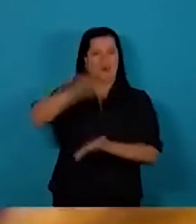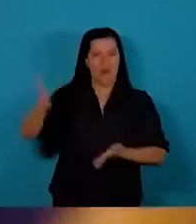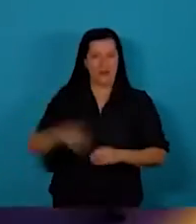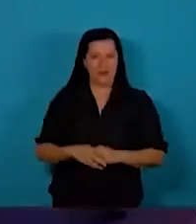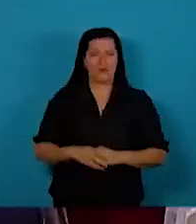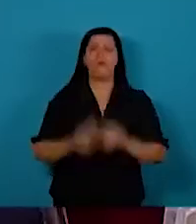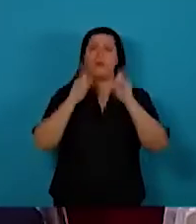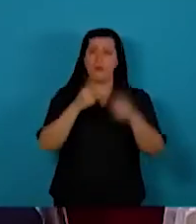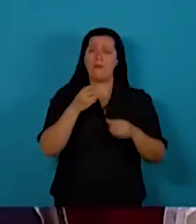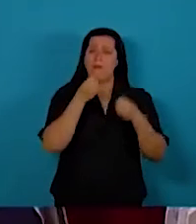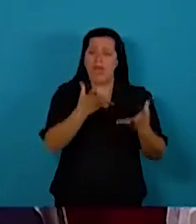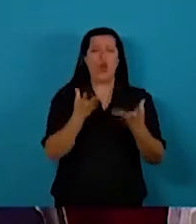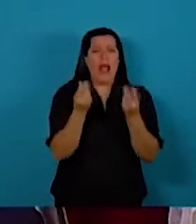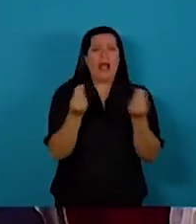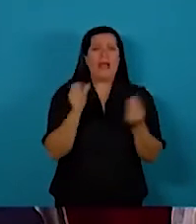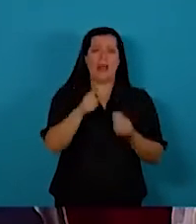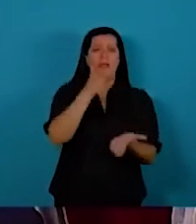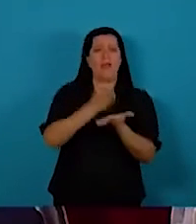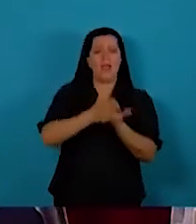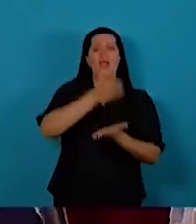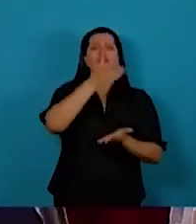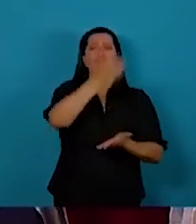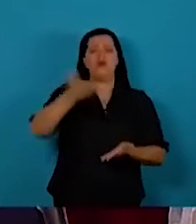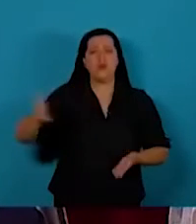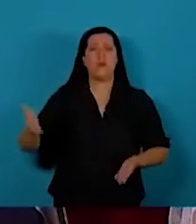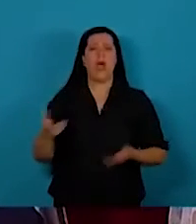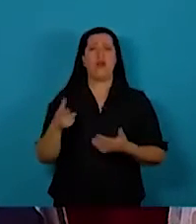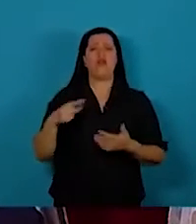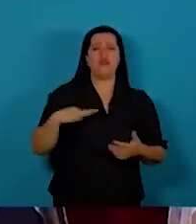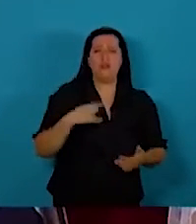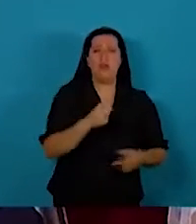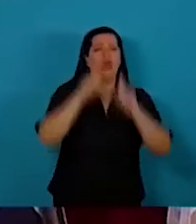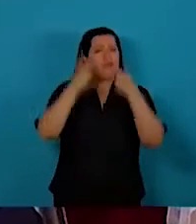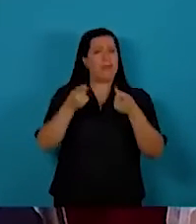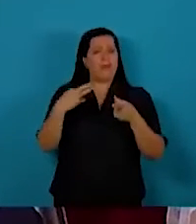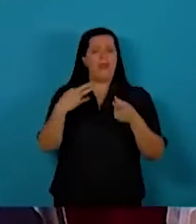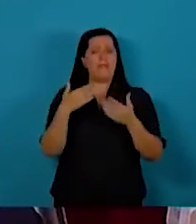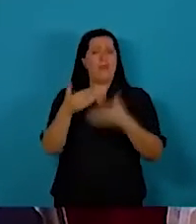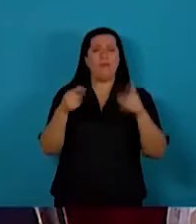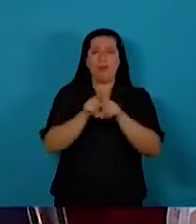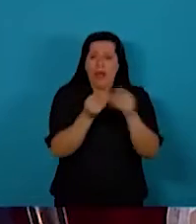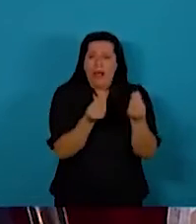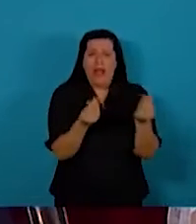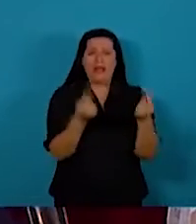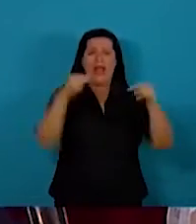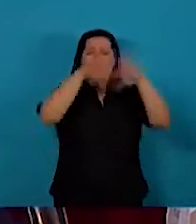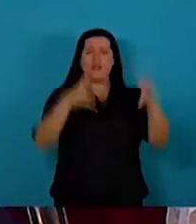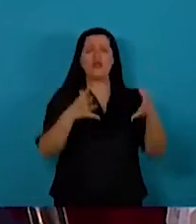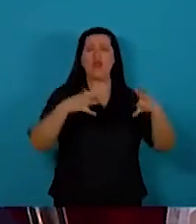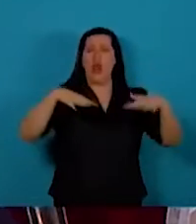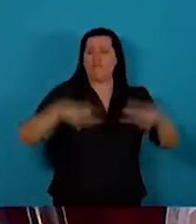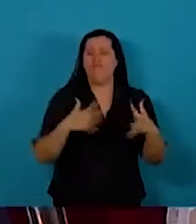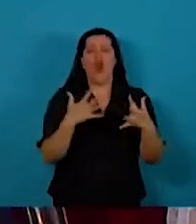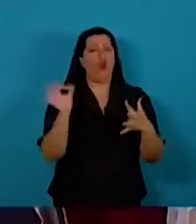Mejorar la calidad de los derechos humanos y cívicos implica también superar esta pobre calidad institucional en la que